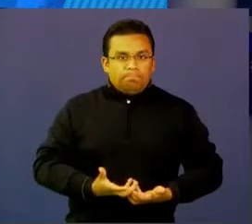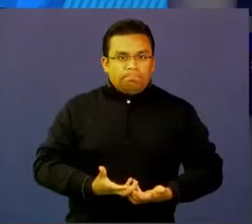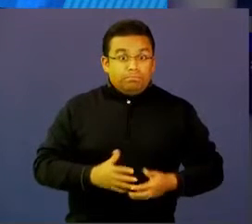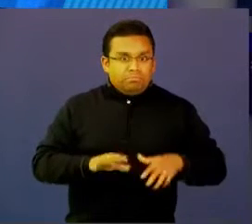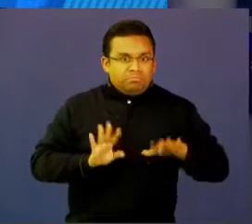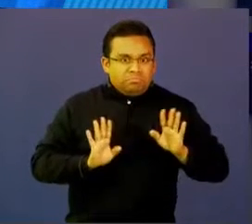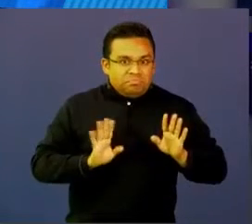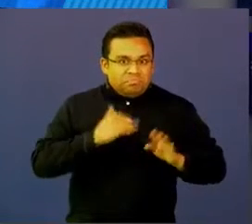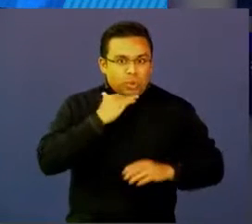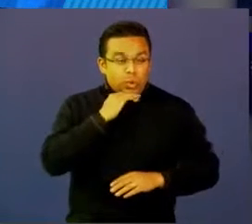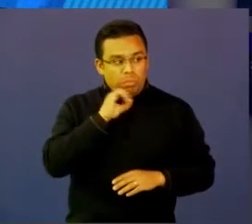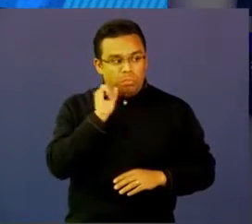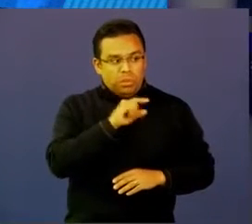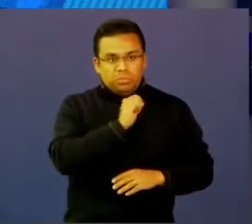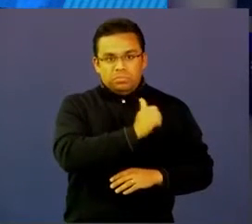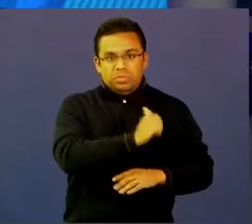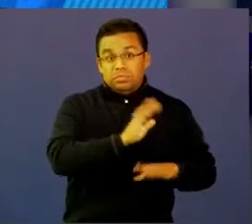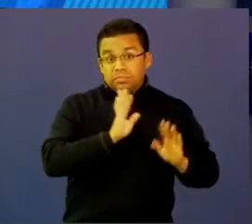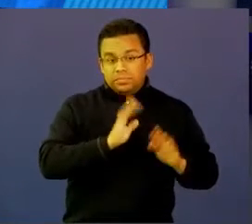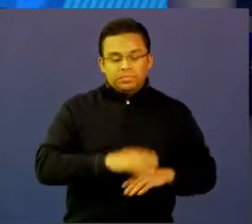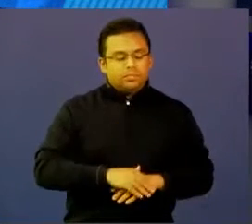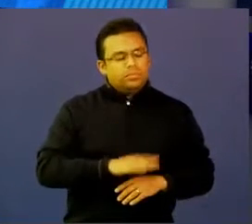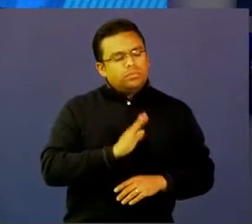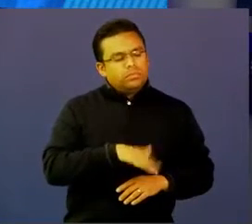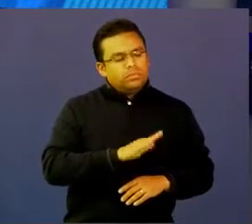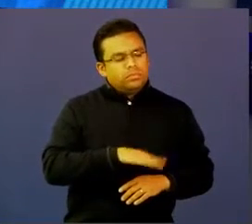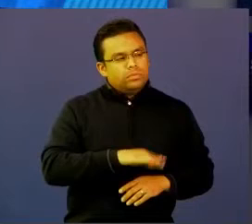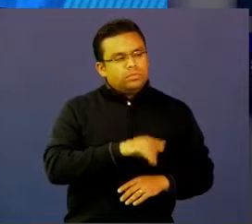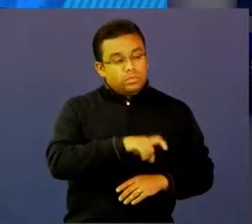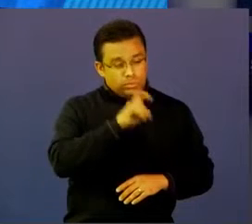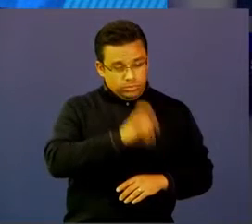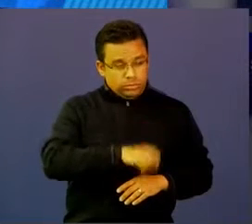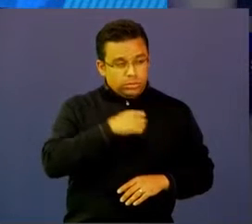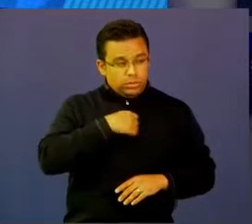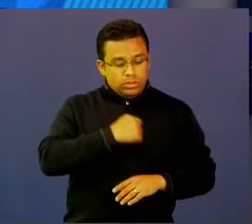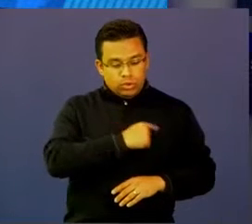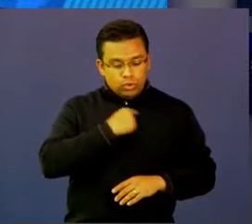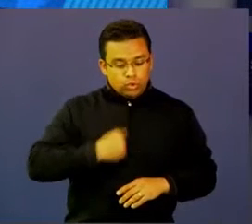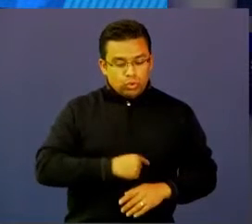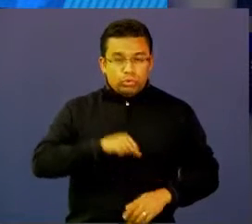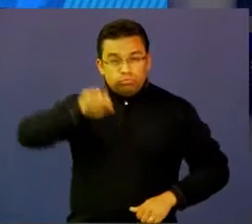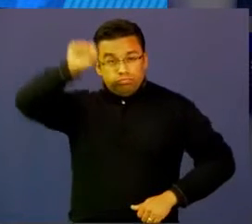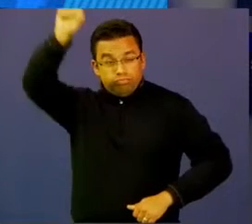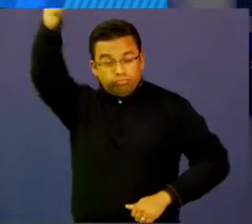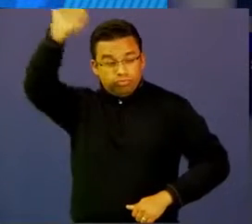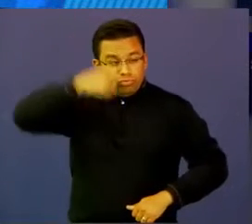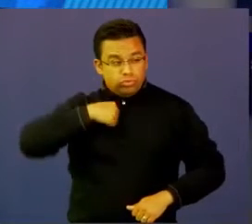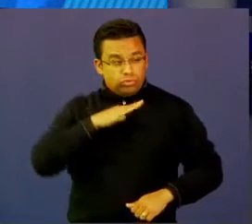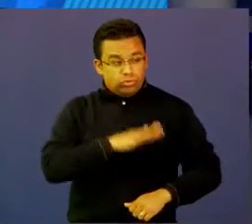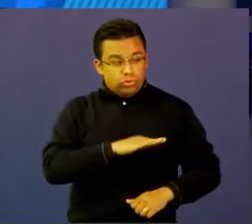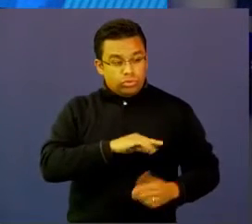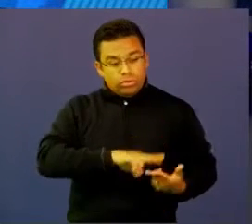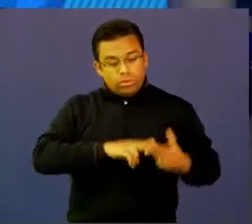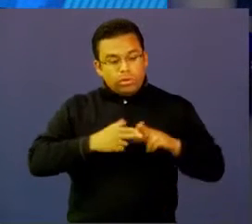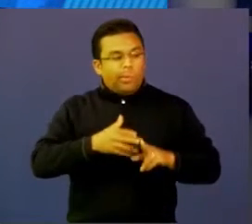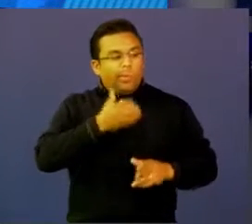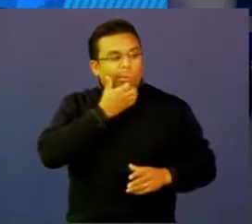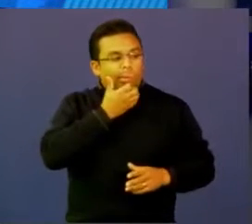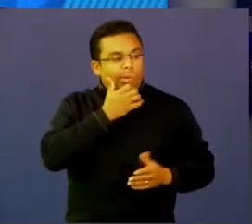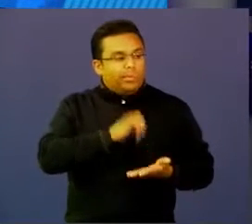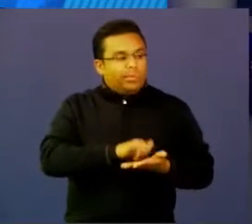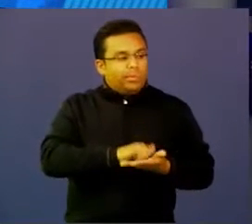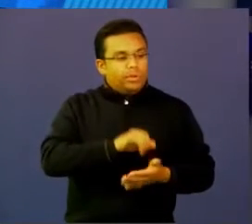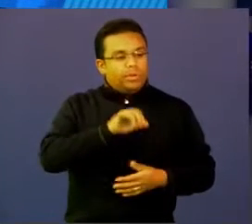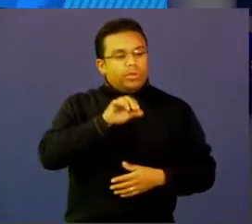Jorge. Dice, ¿debería incentivarse el uso de superhéroes criollos como Butimán o Juancho